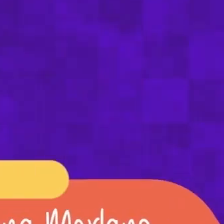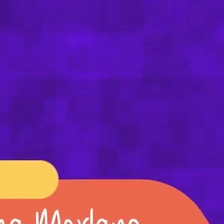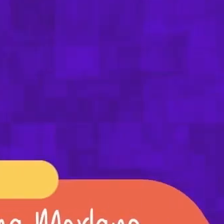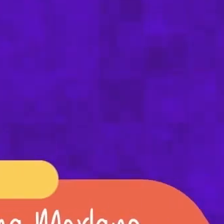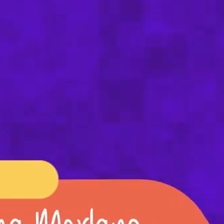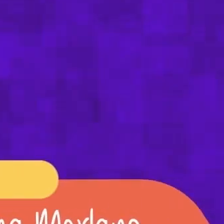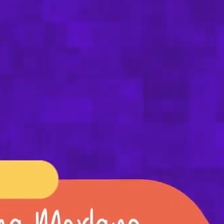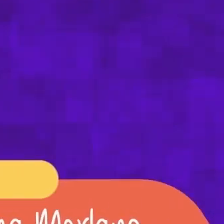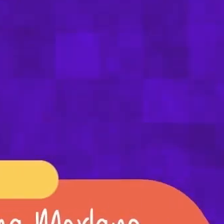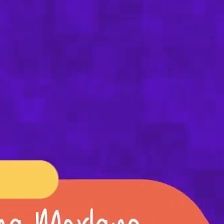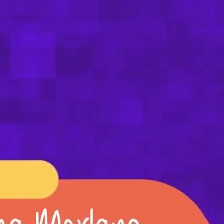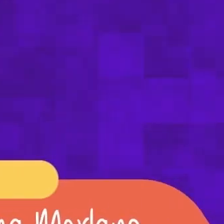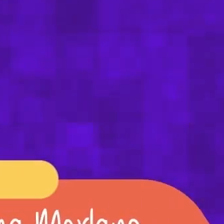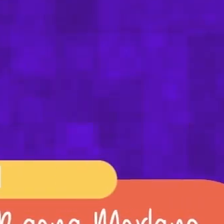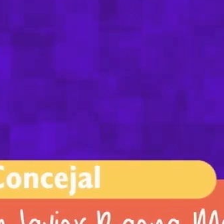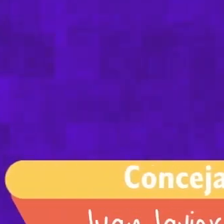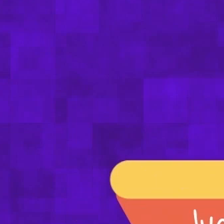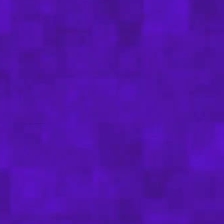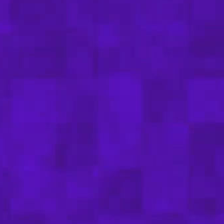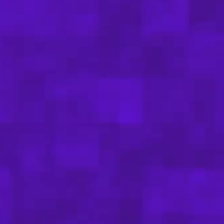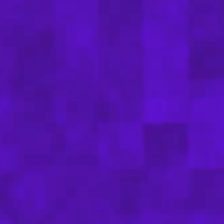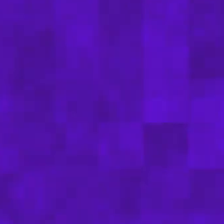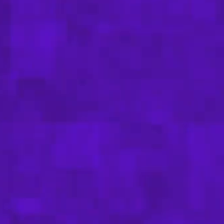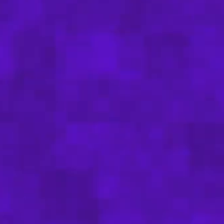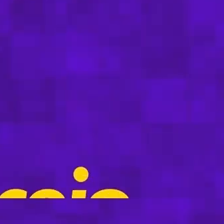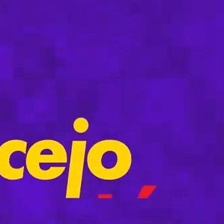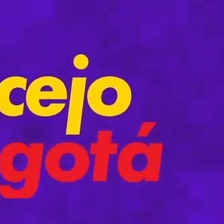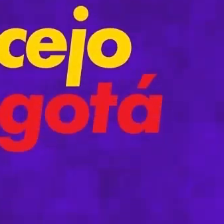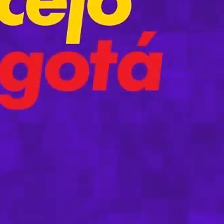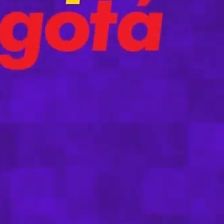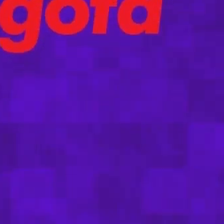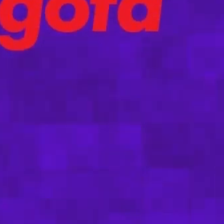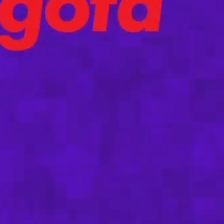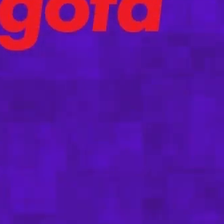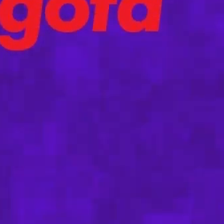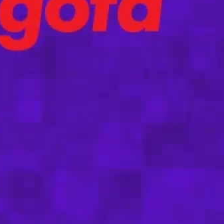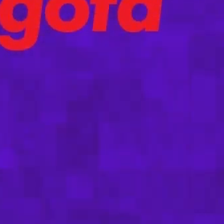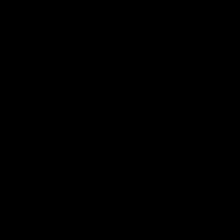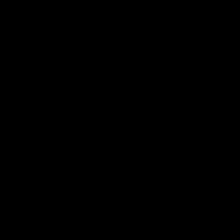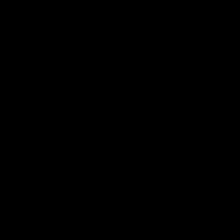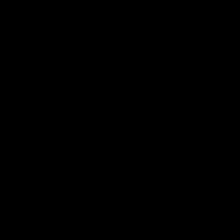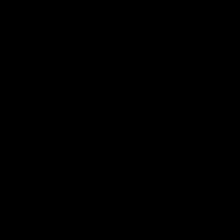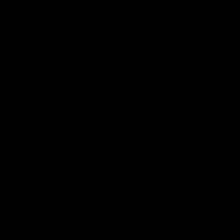¡Suscríbete! ¡Suscríbete! ¡Suscríbete! Gracias por ver el video.